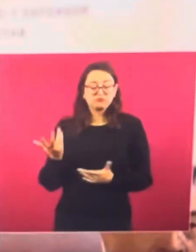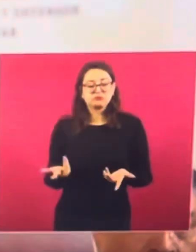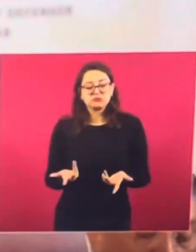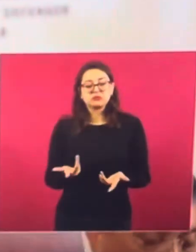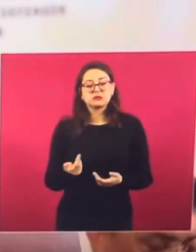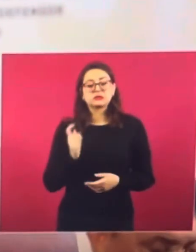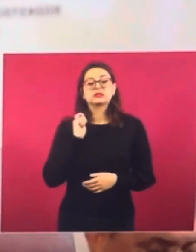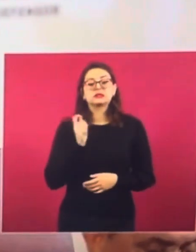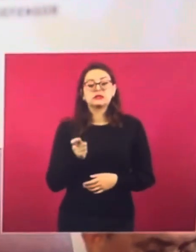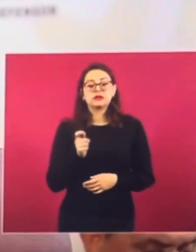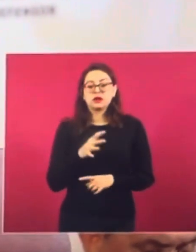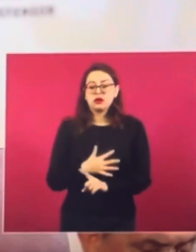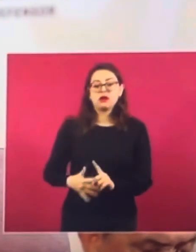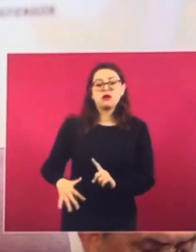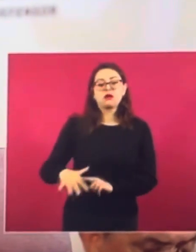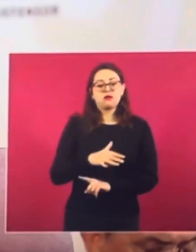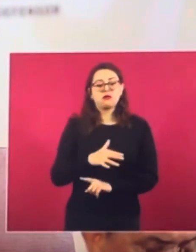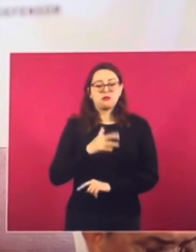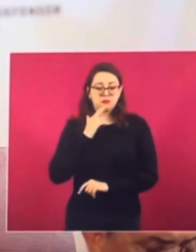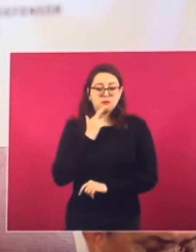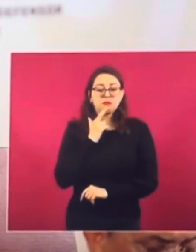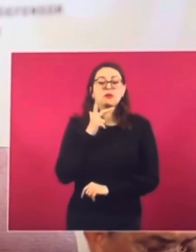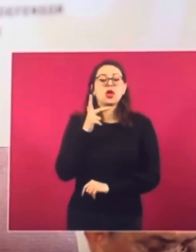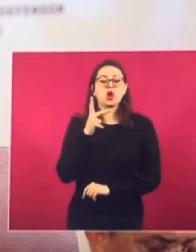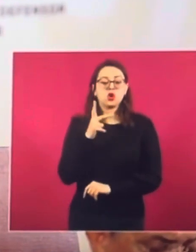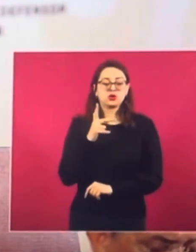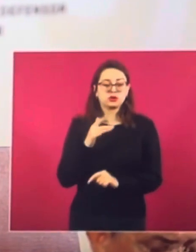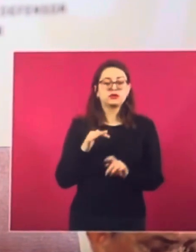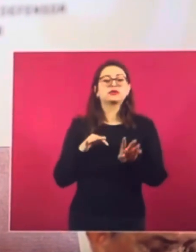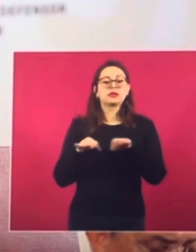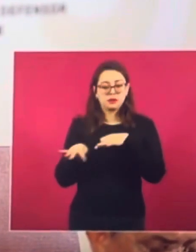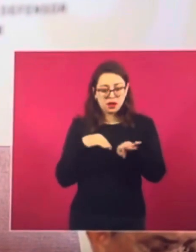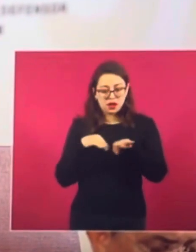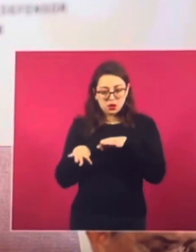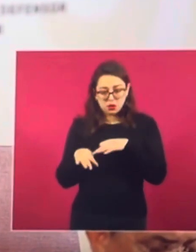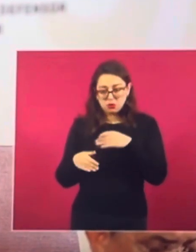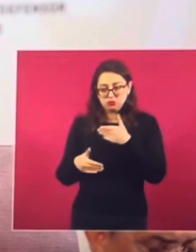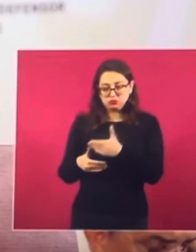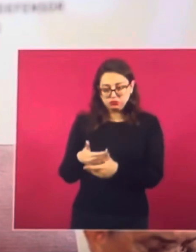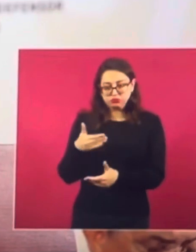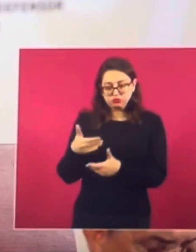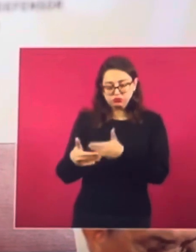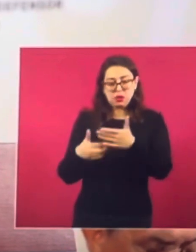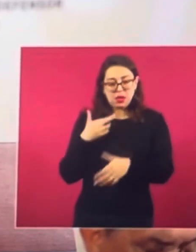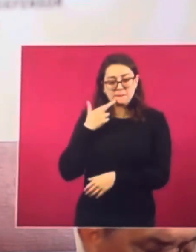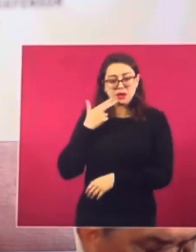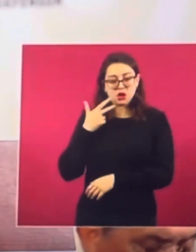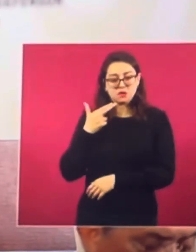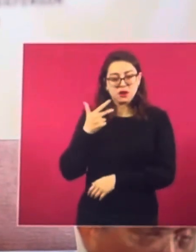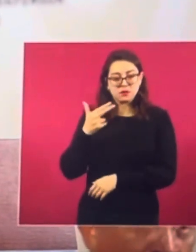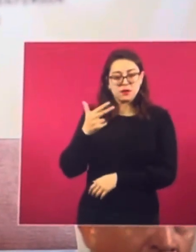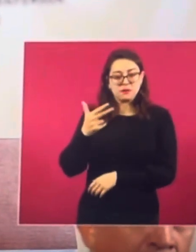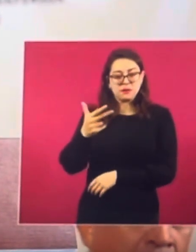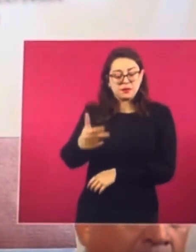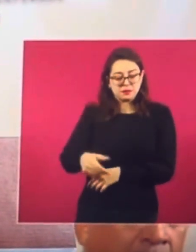mejor situación laboral,